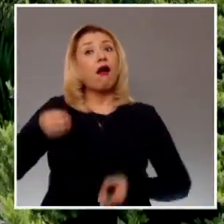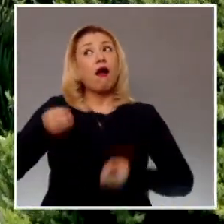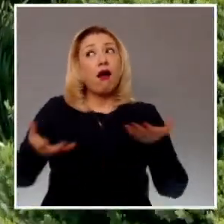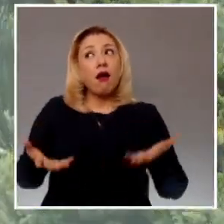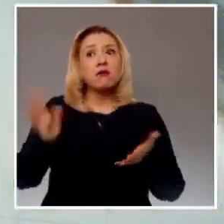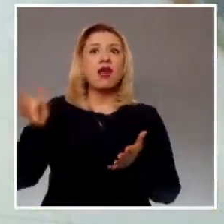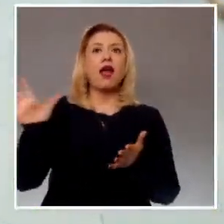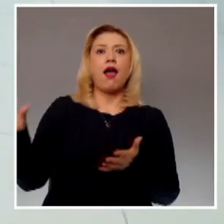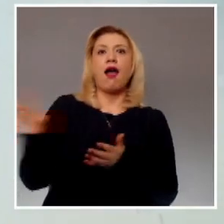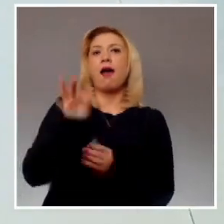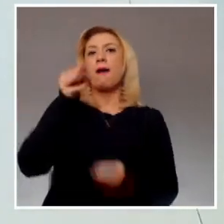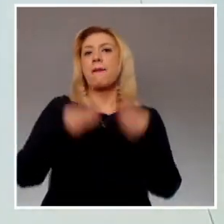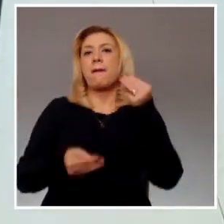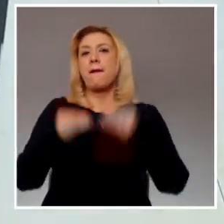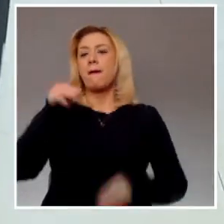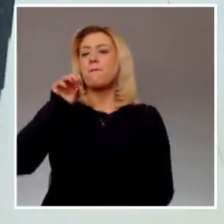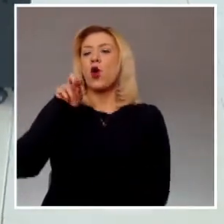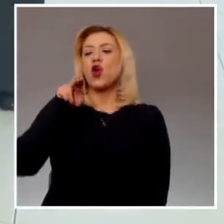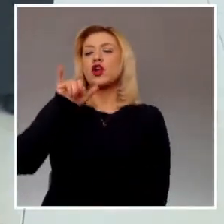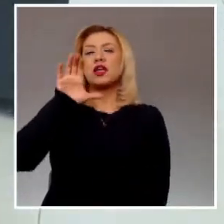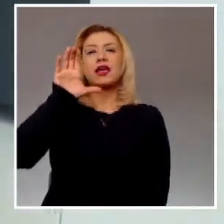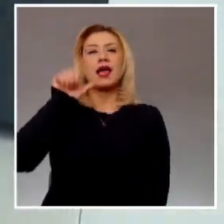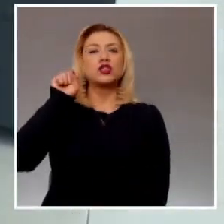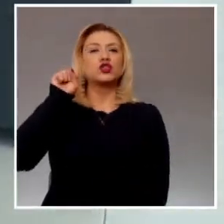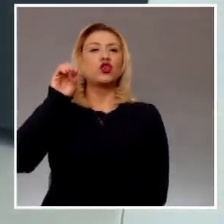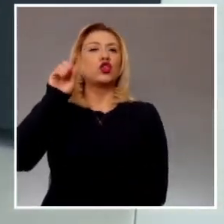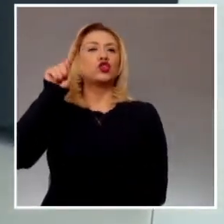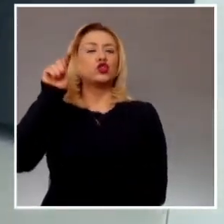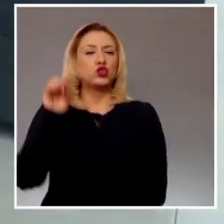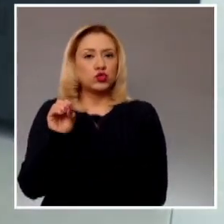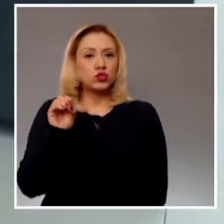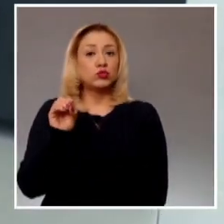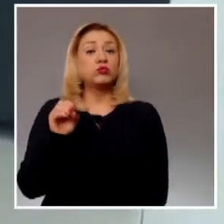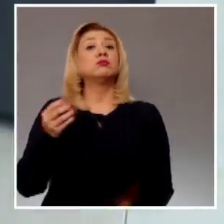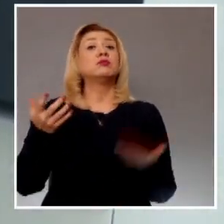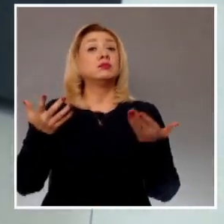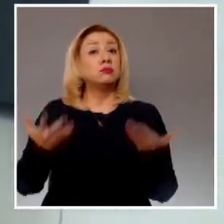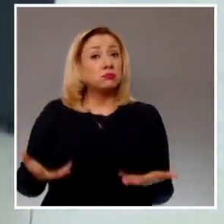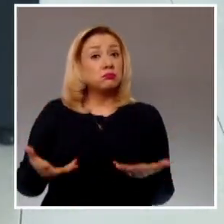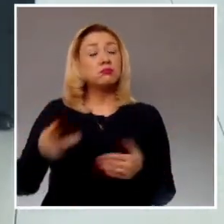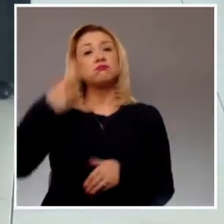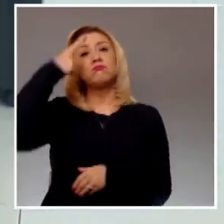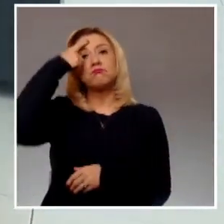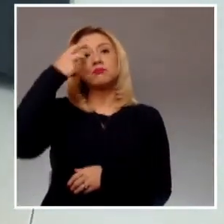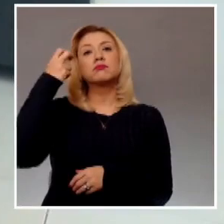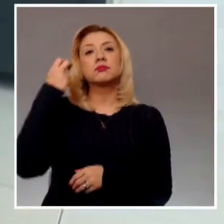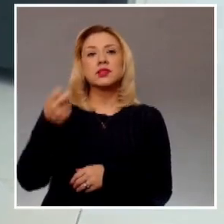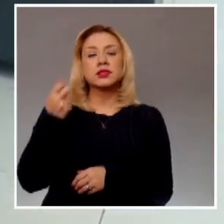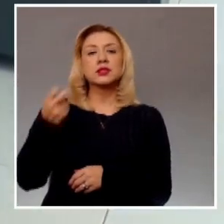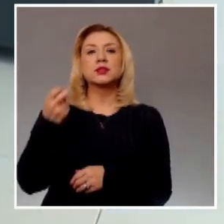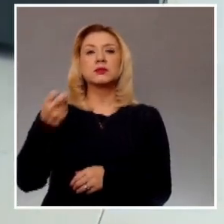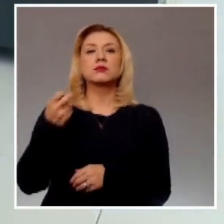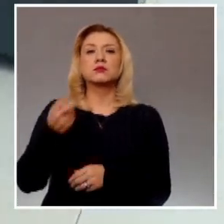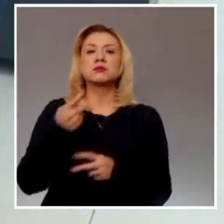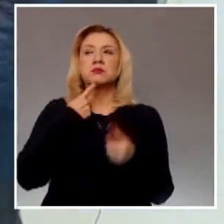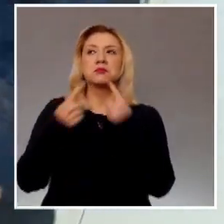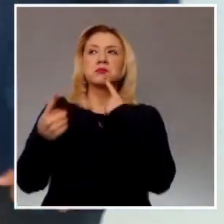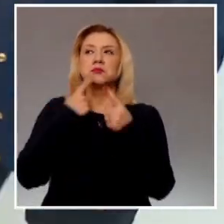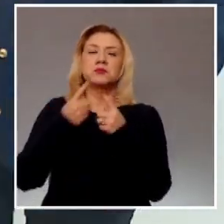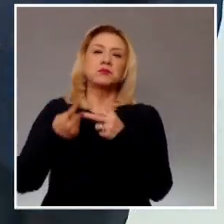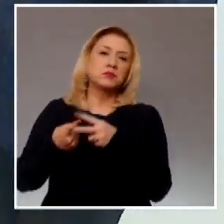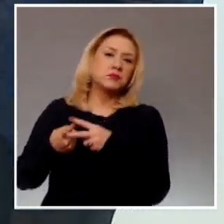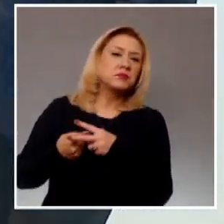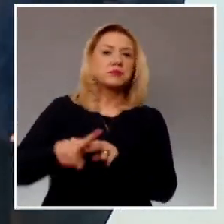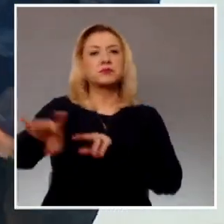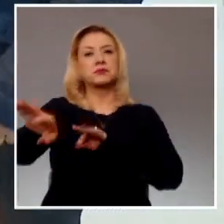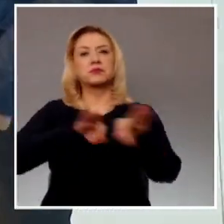Esto al realizar un recorrido por las instalaciones de la Sala Superior, donde también reconoció el trabajo precisamente de los empleados,